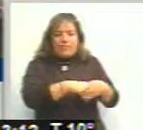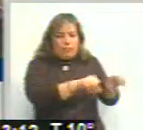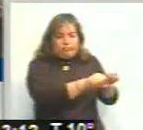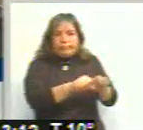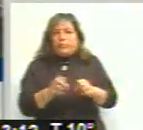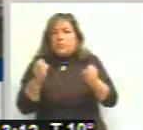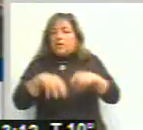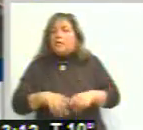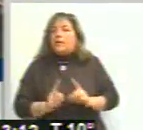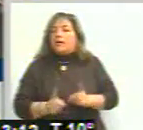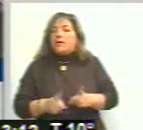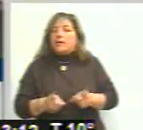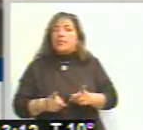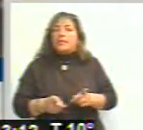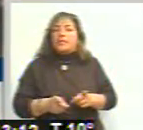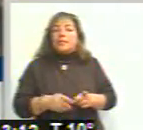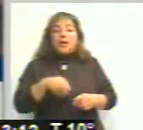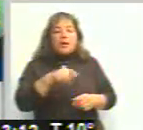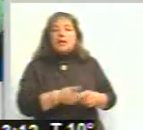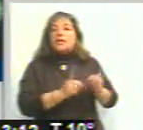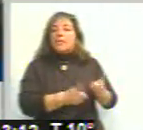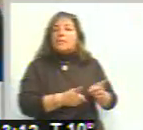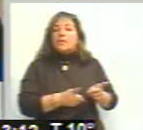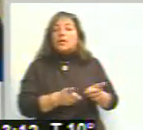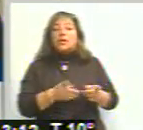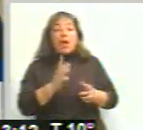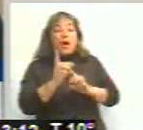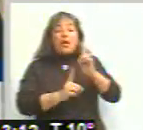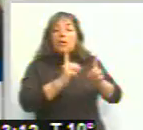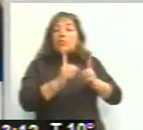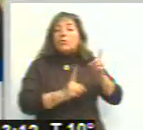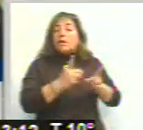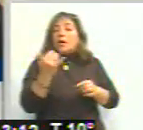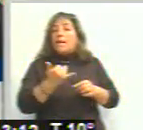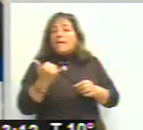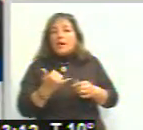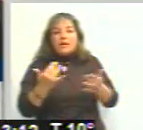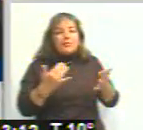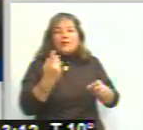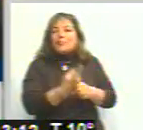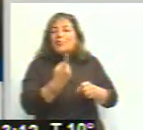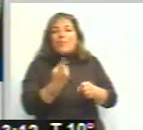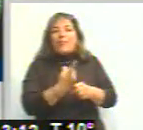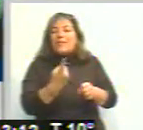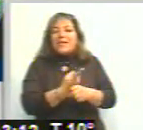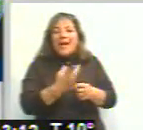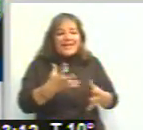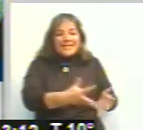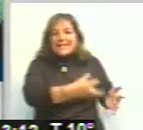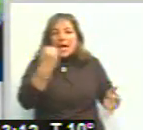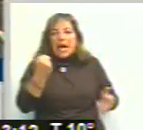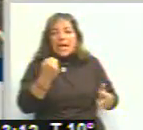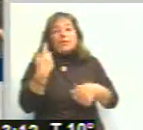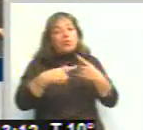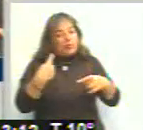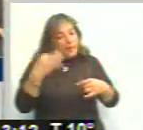ejecutando la excavación, cámaras de servicios que eran imposibles de sortear, que se tuvo que hacer cambios de